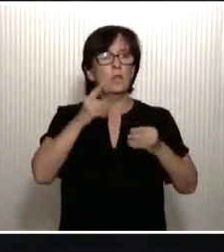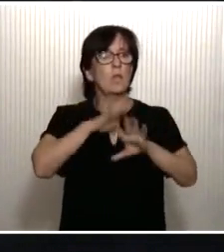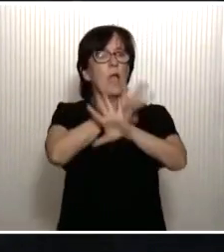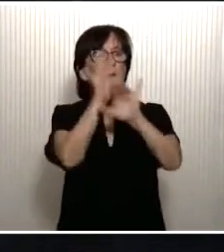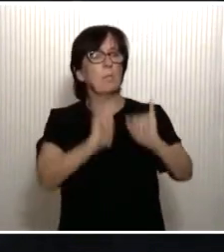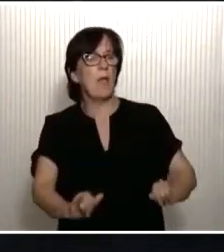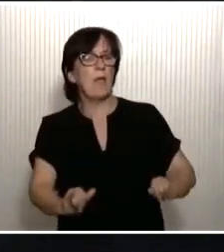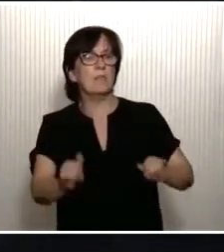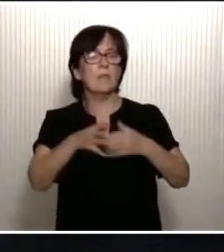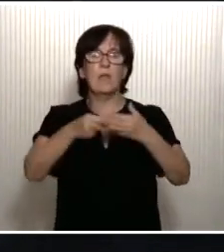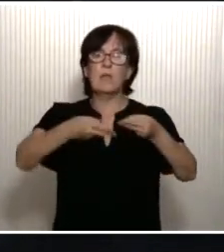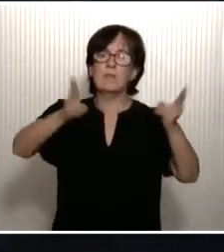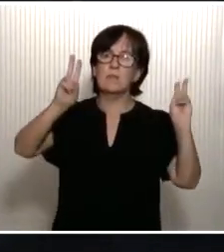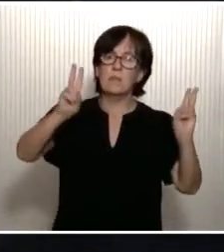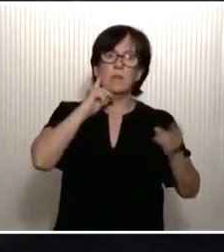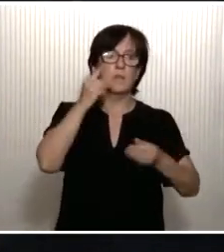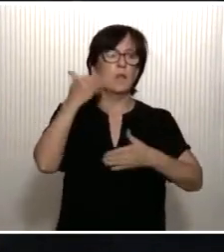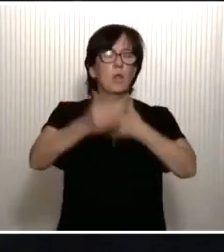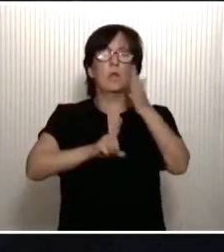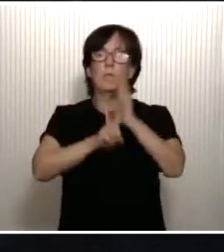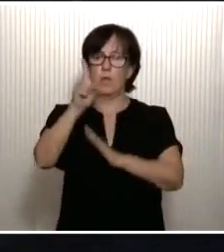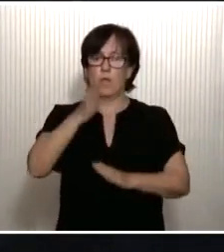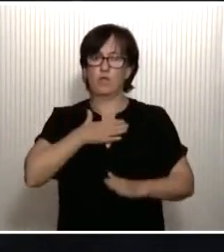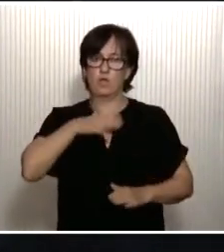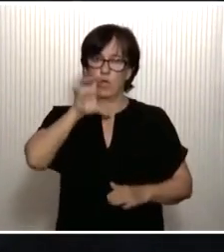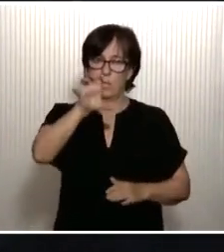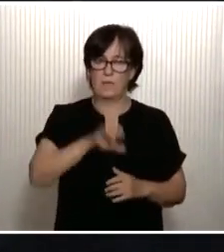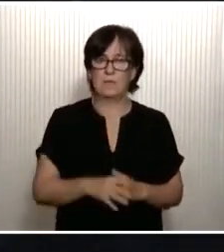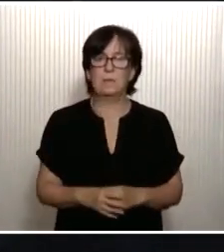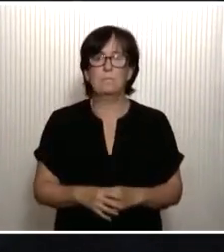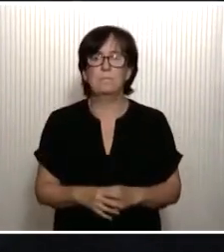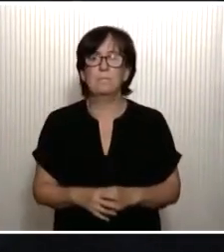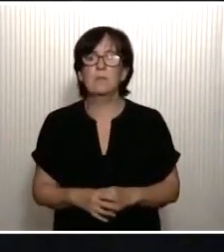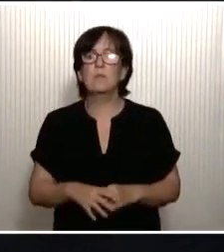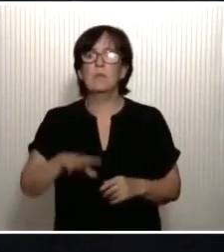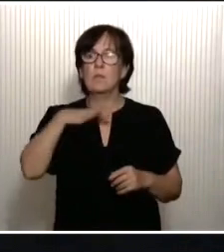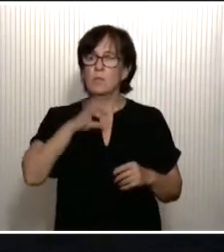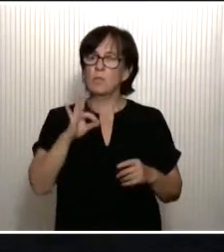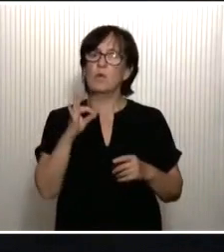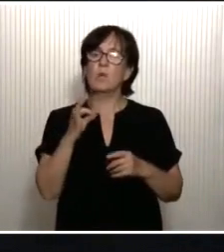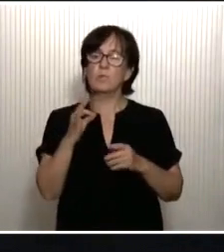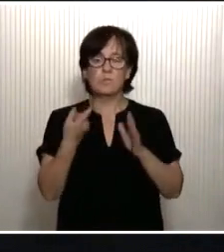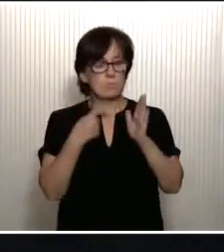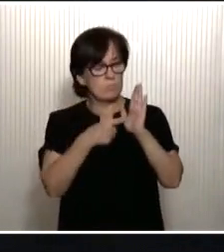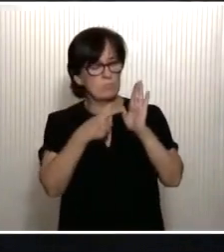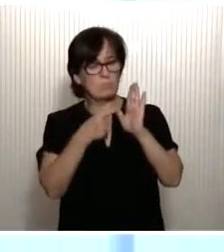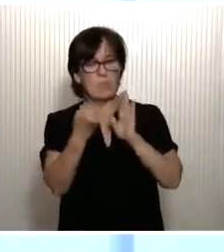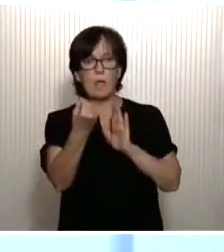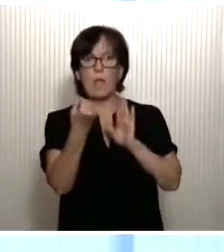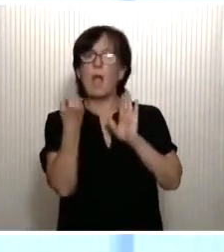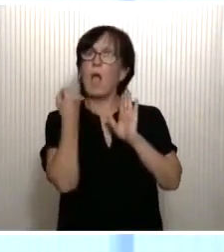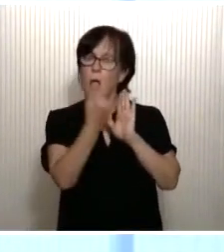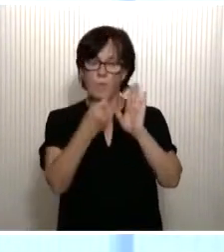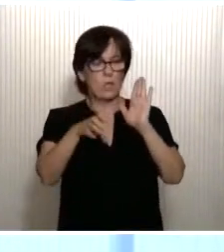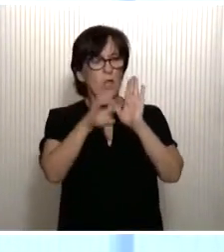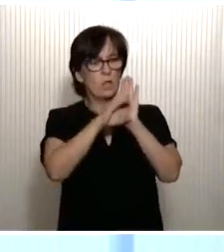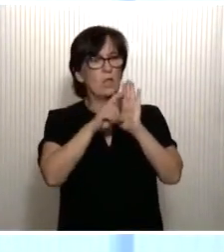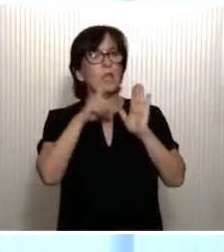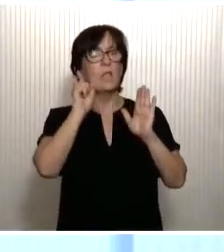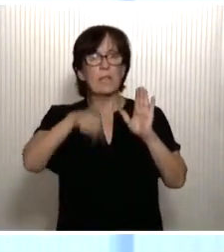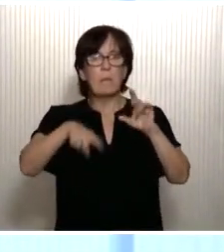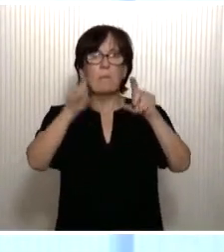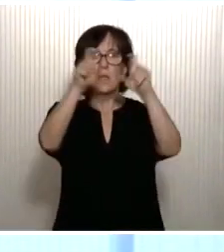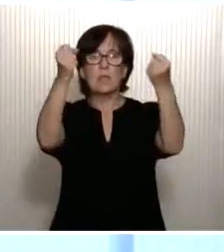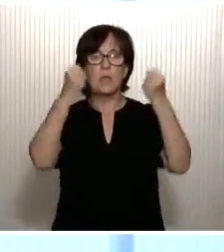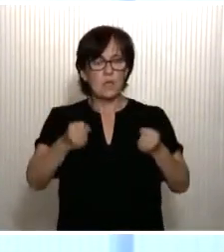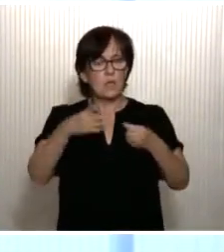civil, de democracia y de prosperidad en nuestro país. Podemos apoyarnos en la Constitución, también en las instituciones que contiene